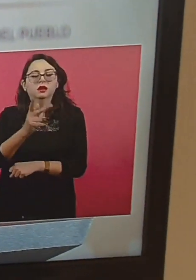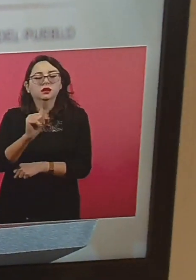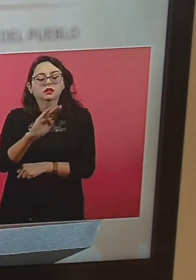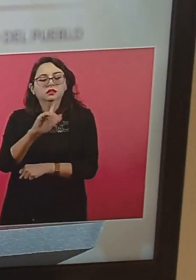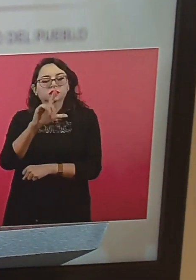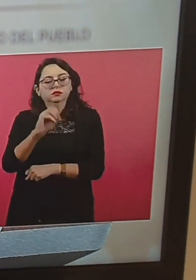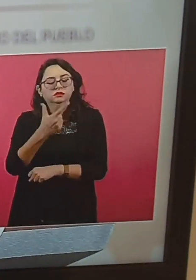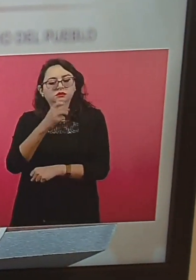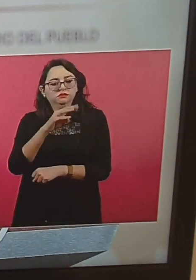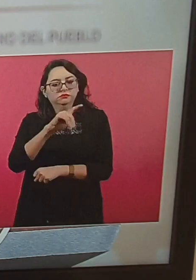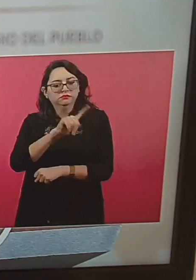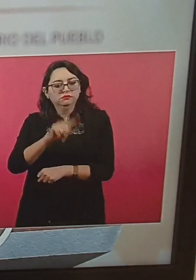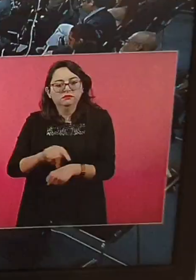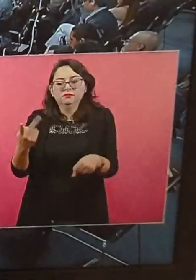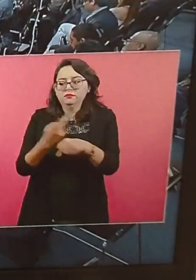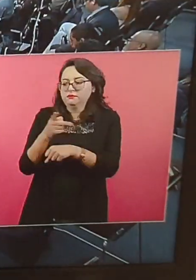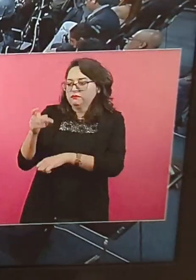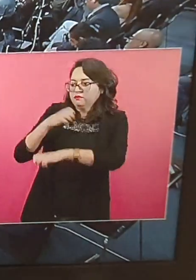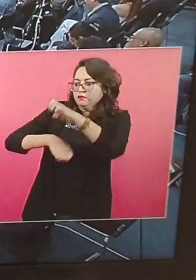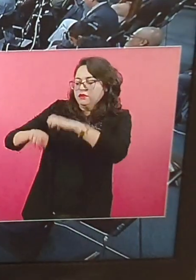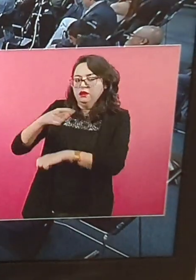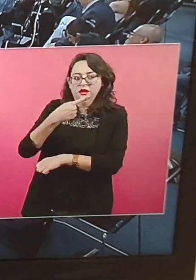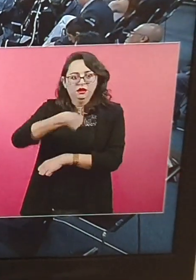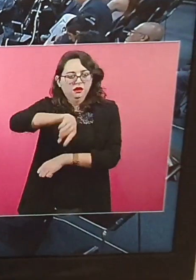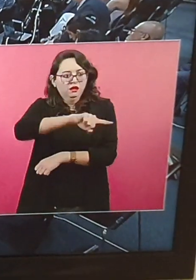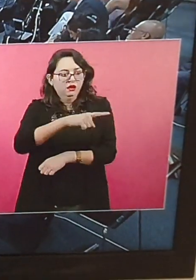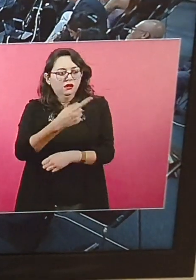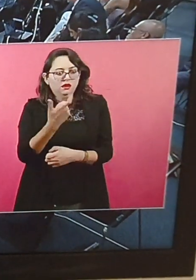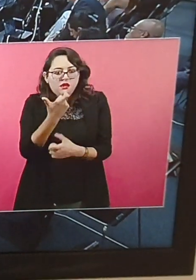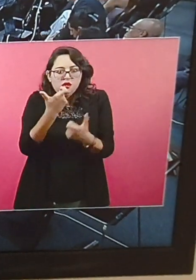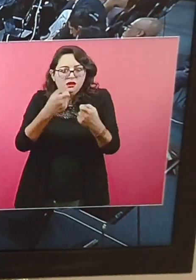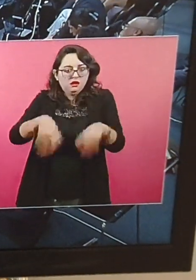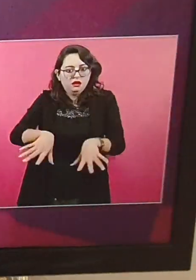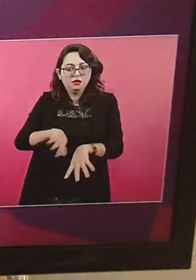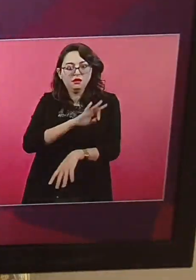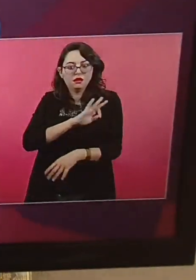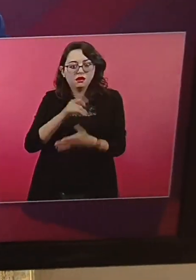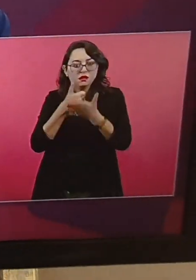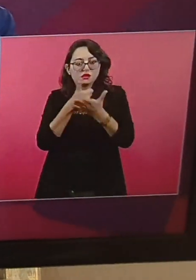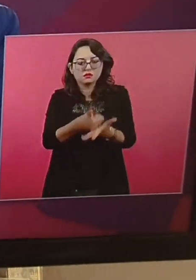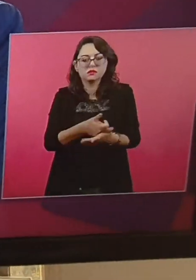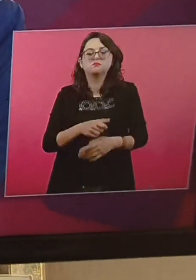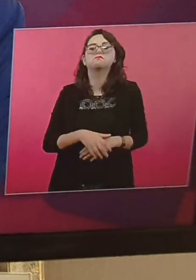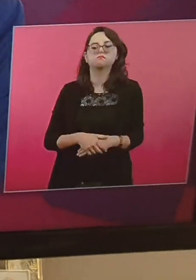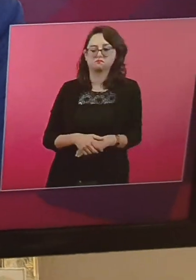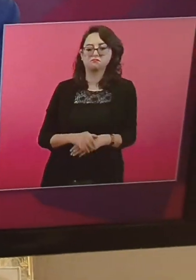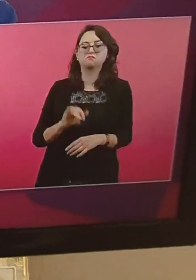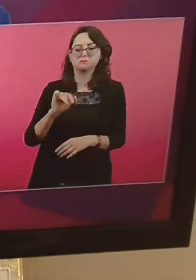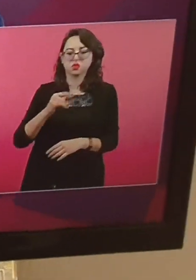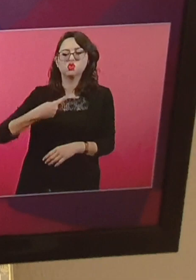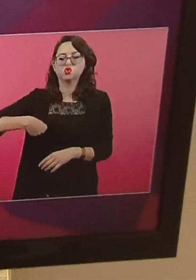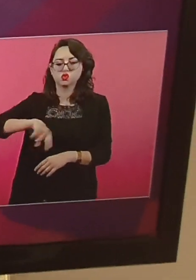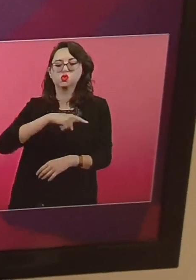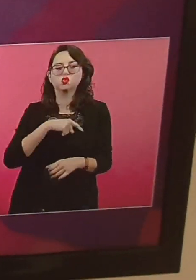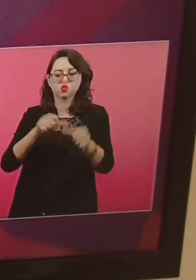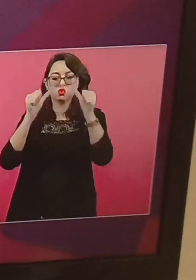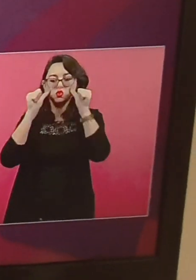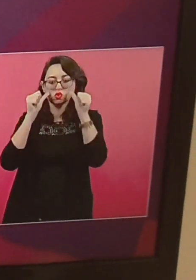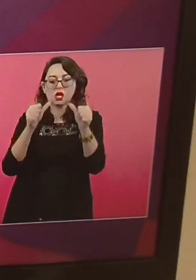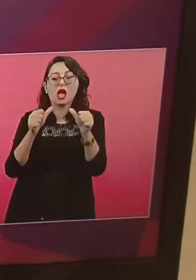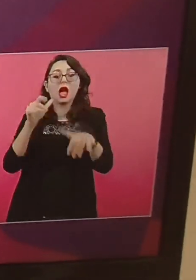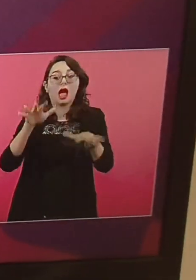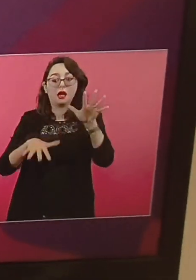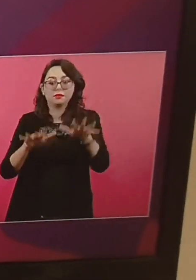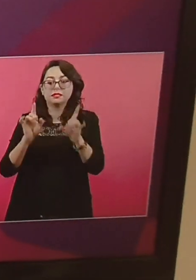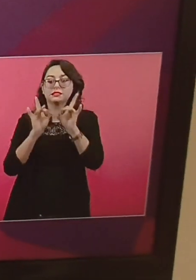es verdad o qué pasó con esta empresa para que los peloteros puedan recortar su Si se hacen esos casos, hay exigiones cuando